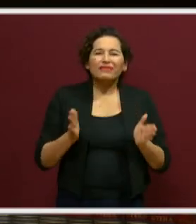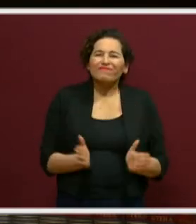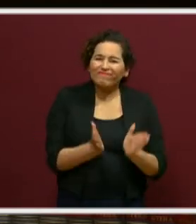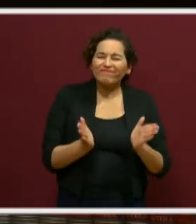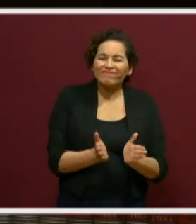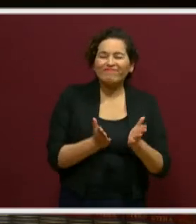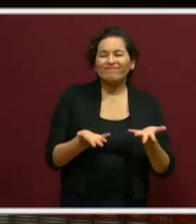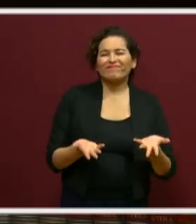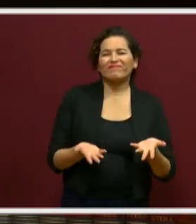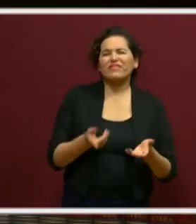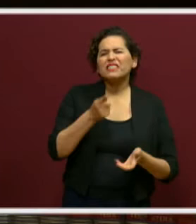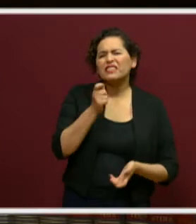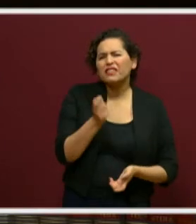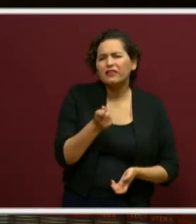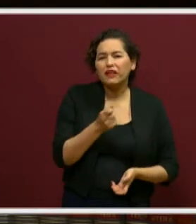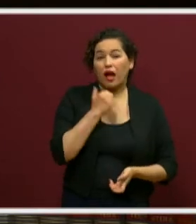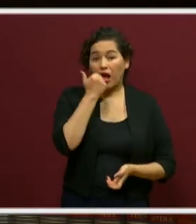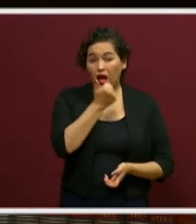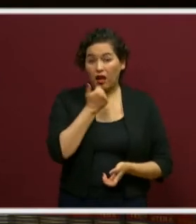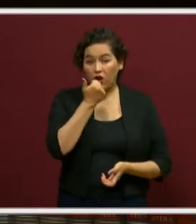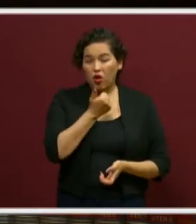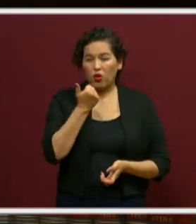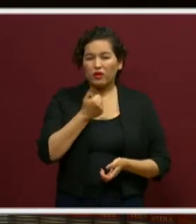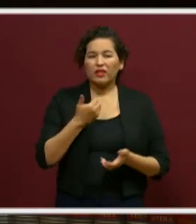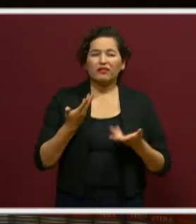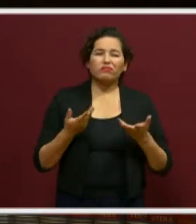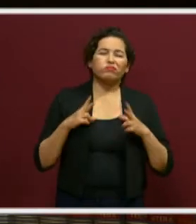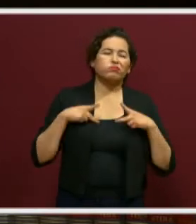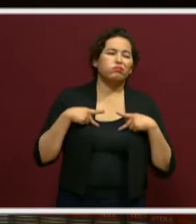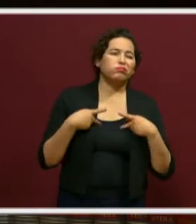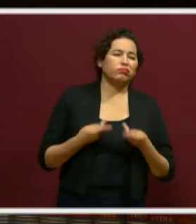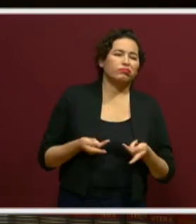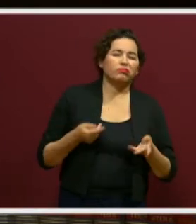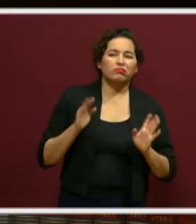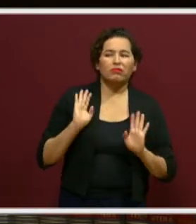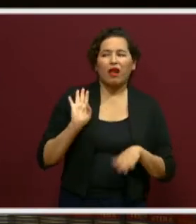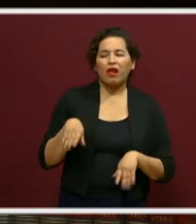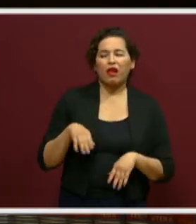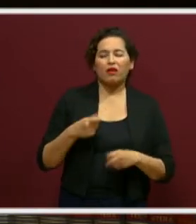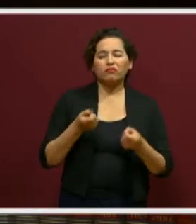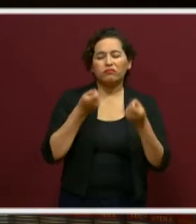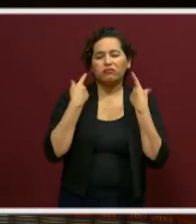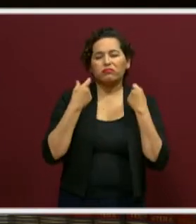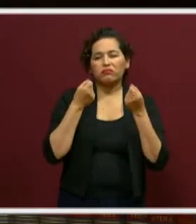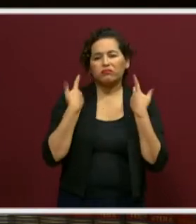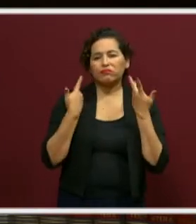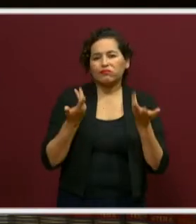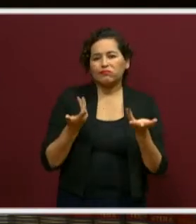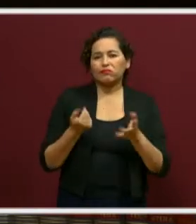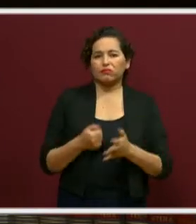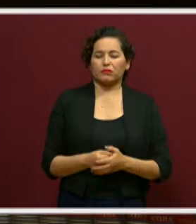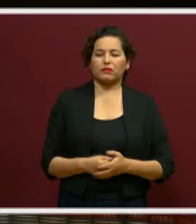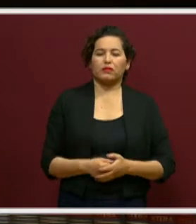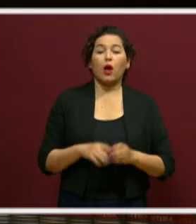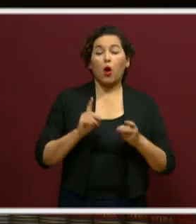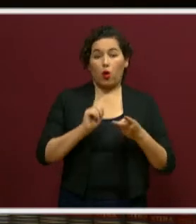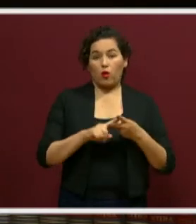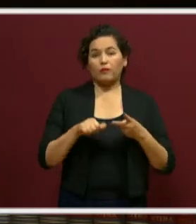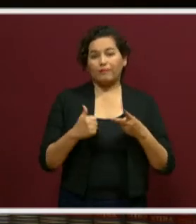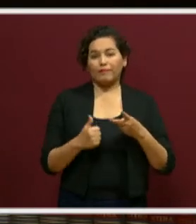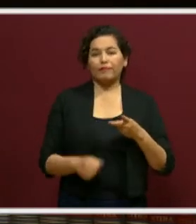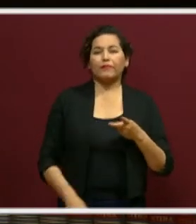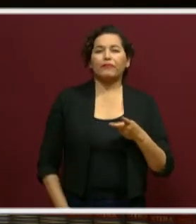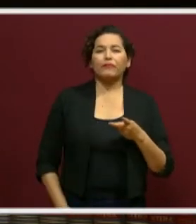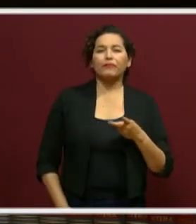alumnos se sienten desmotivados por algunas razones que ya se identificaron en la anterior. Otra fue